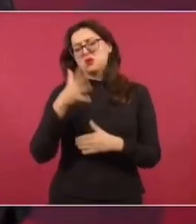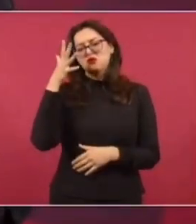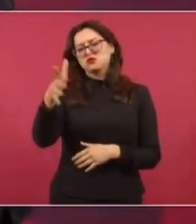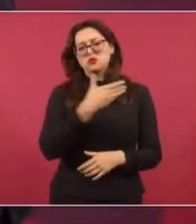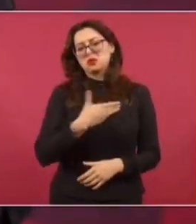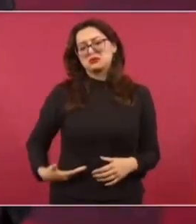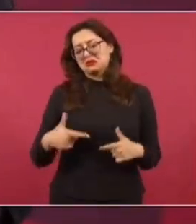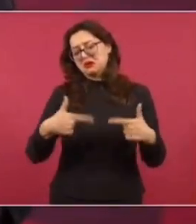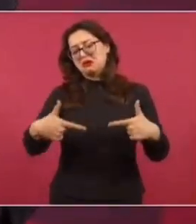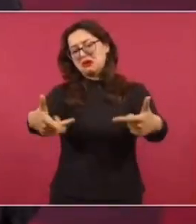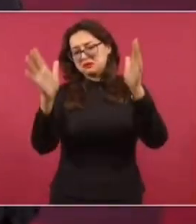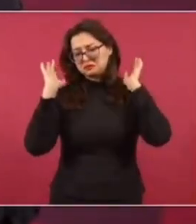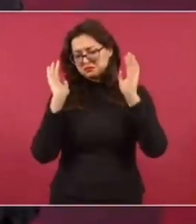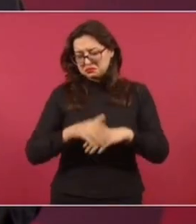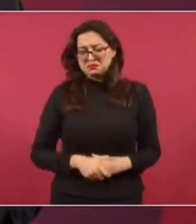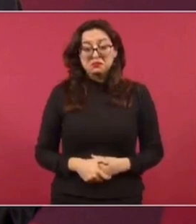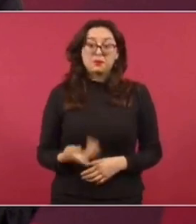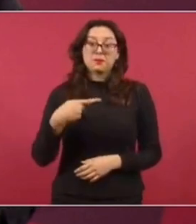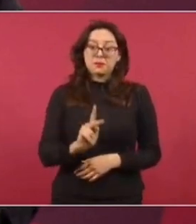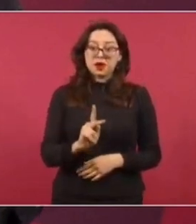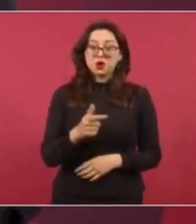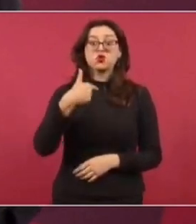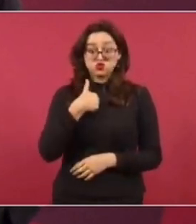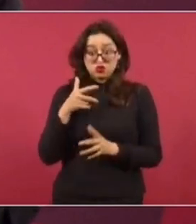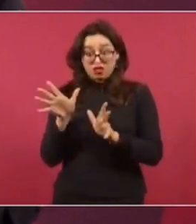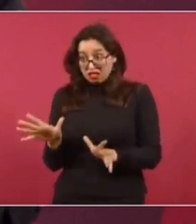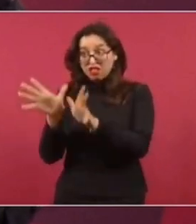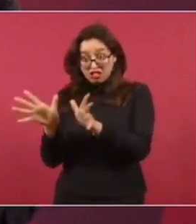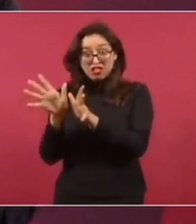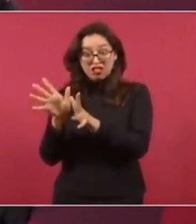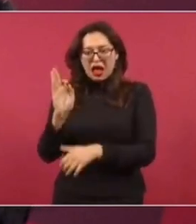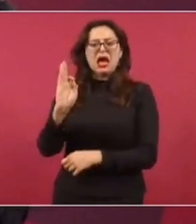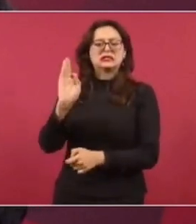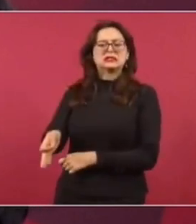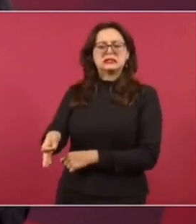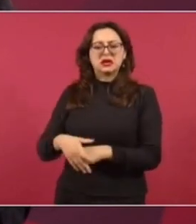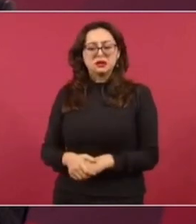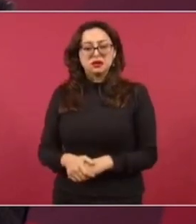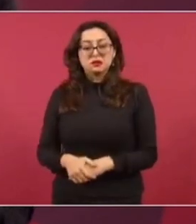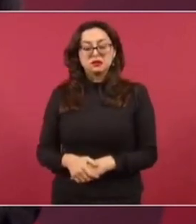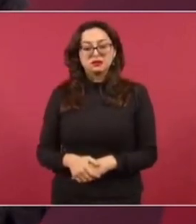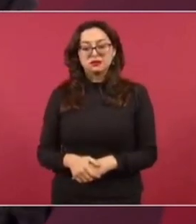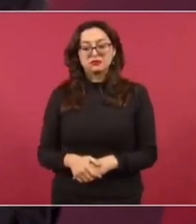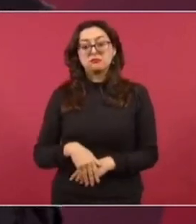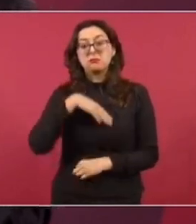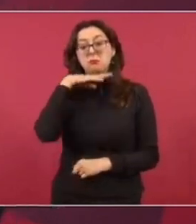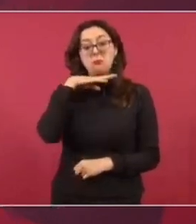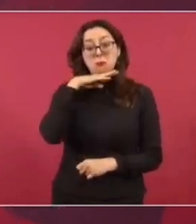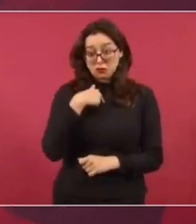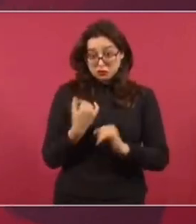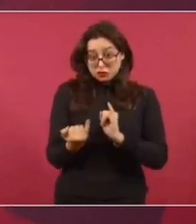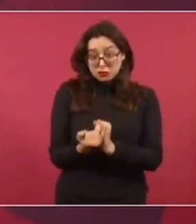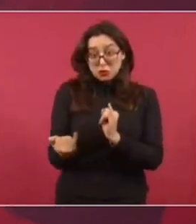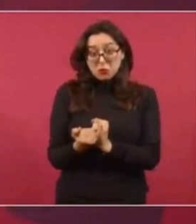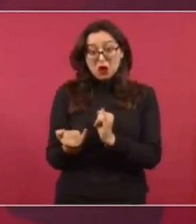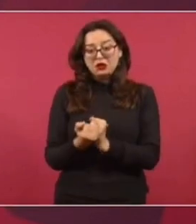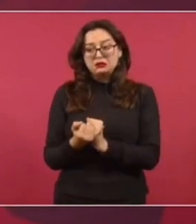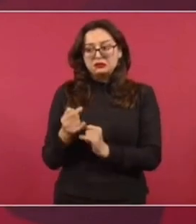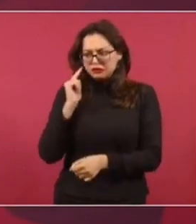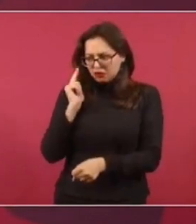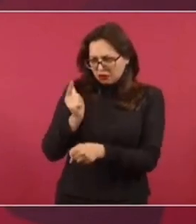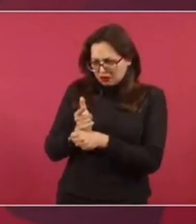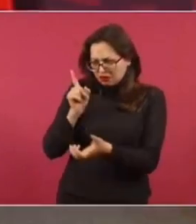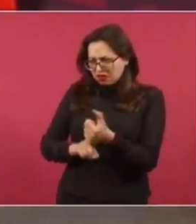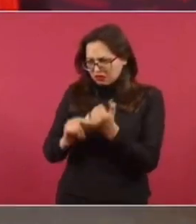es el extremo, ya sería el colmo que yo siga haciéndome como que no veo nada